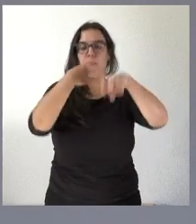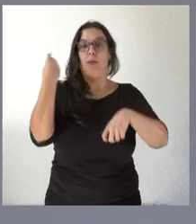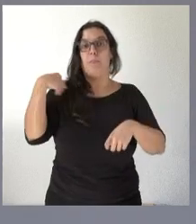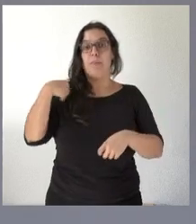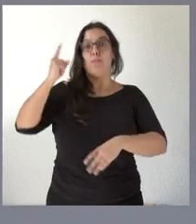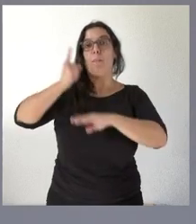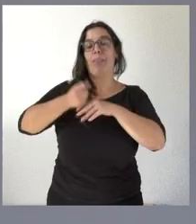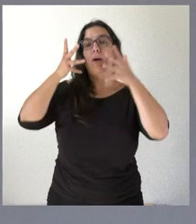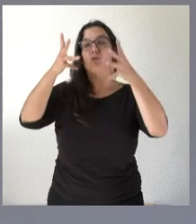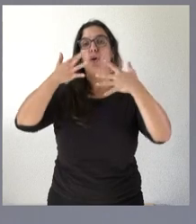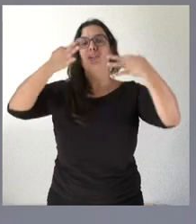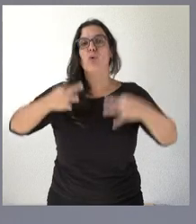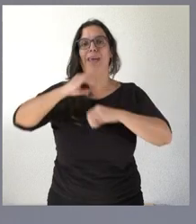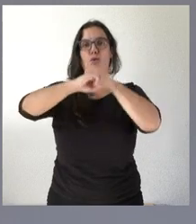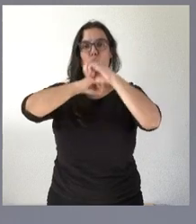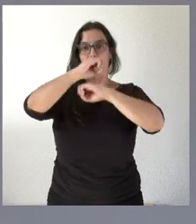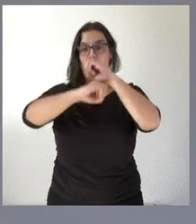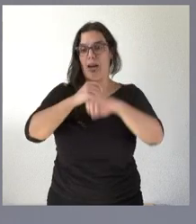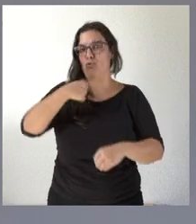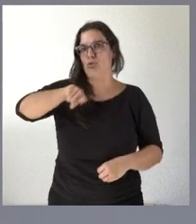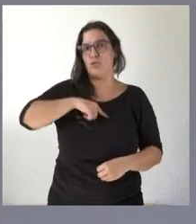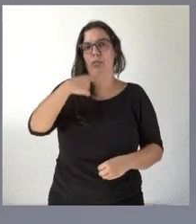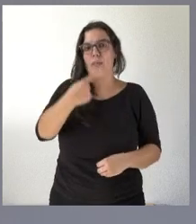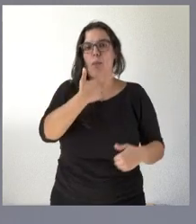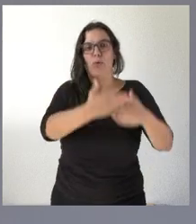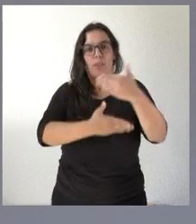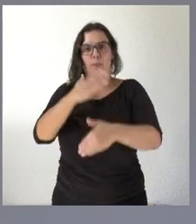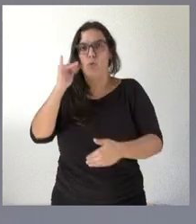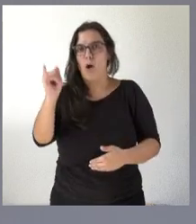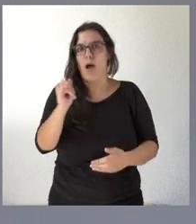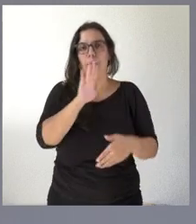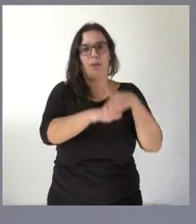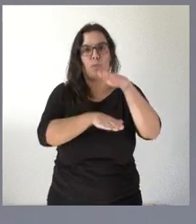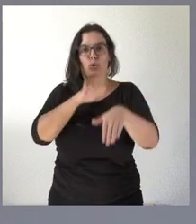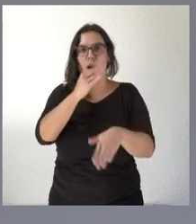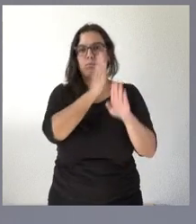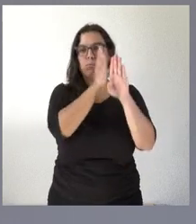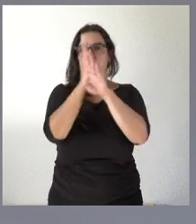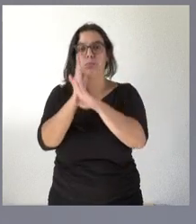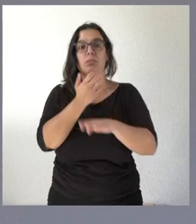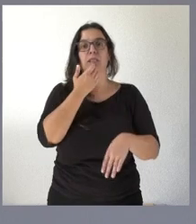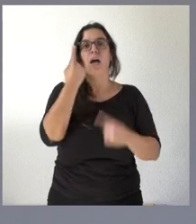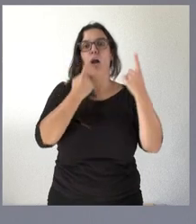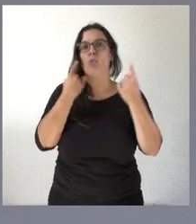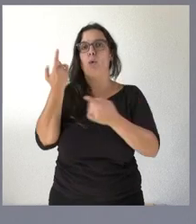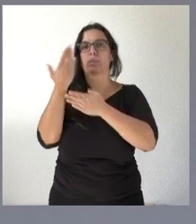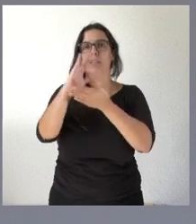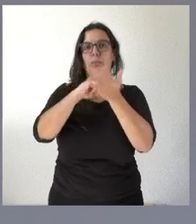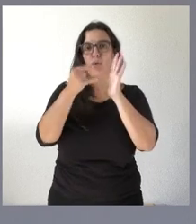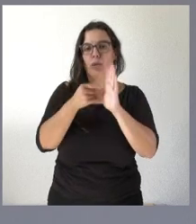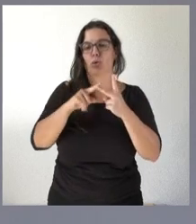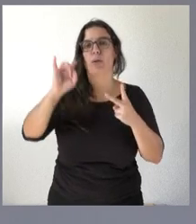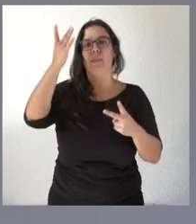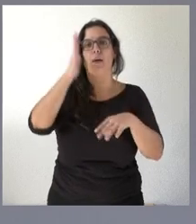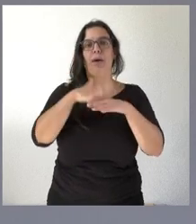Seguridad Nuclear nosotros lo que decimos es que hay un cauce hay un procedimiento y por tanto si alguien presenta un proyecto o si alguien presenta una iniciativa para